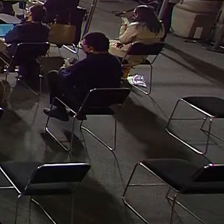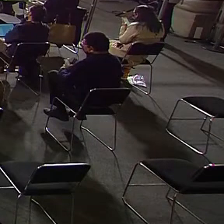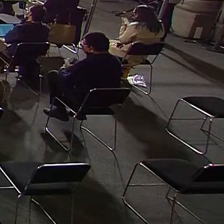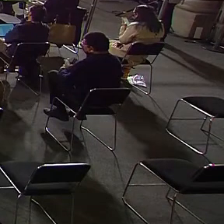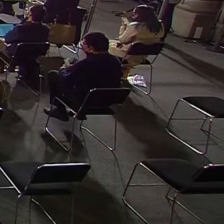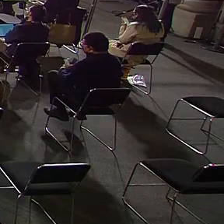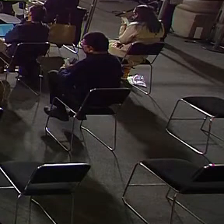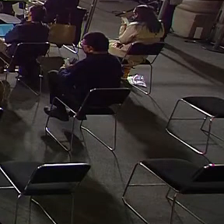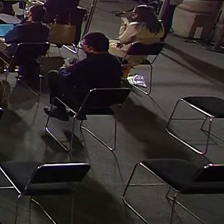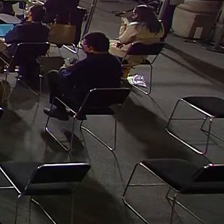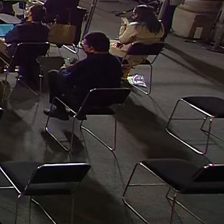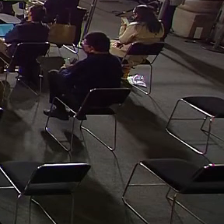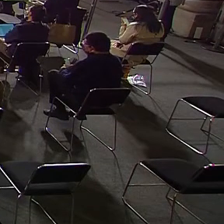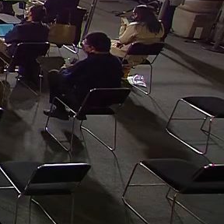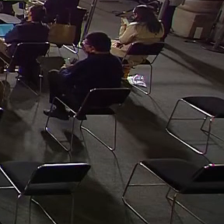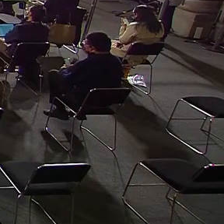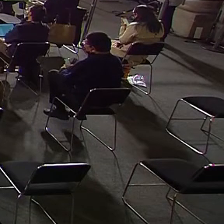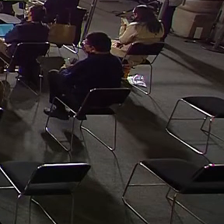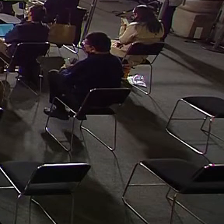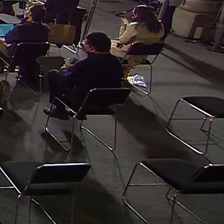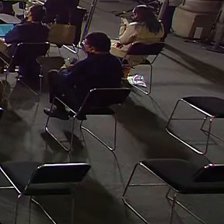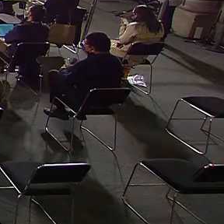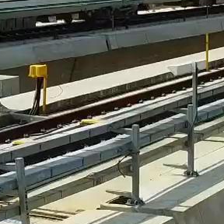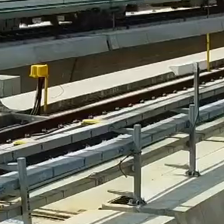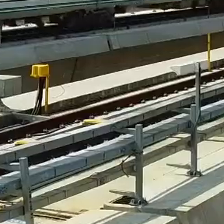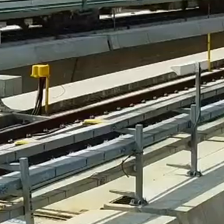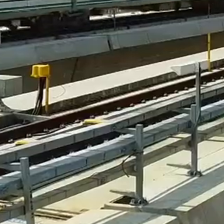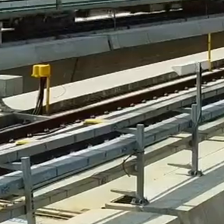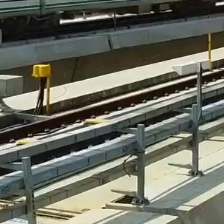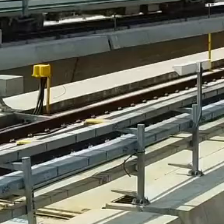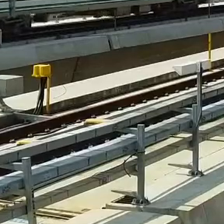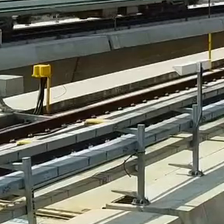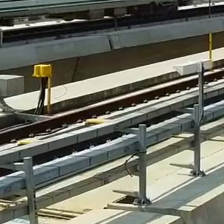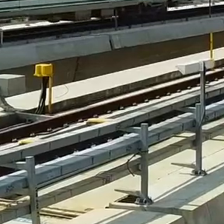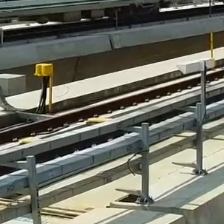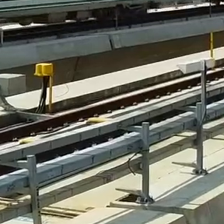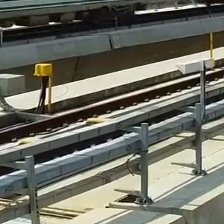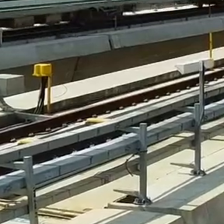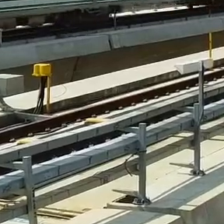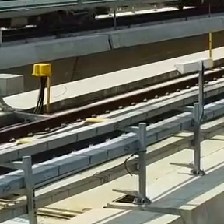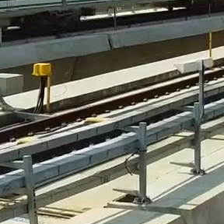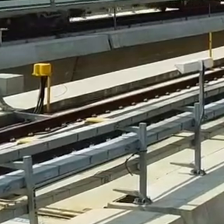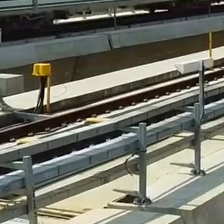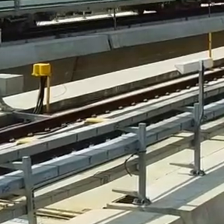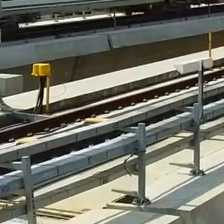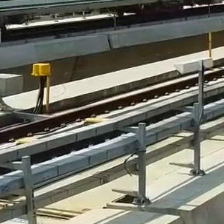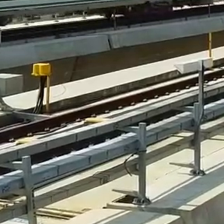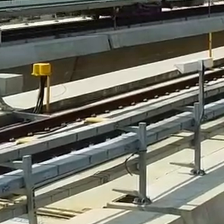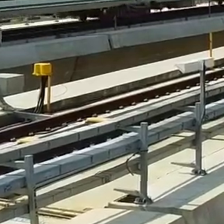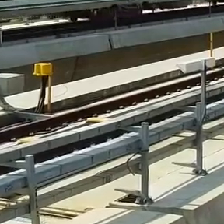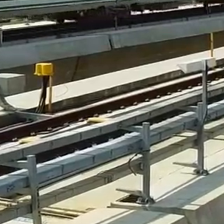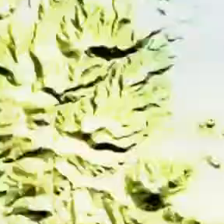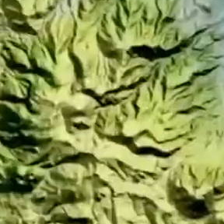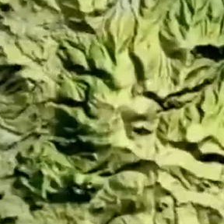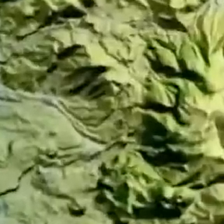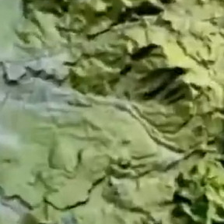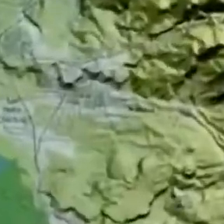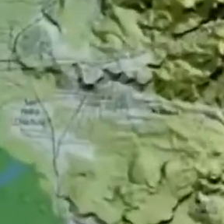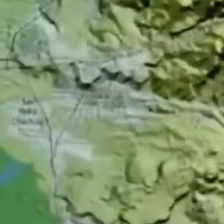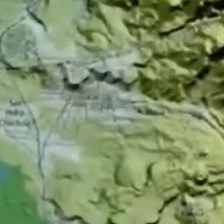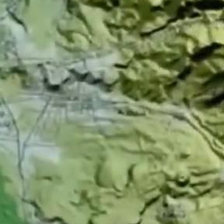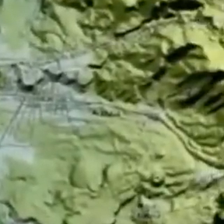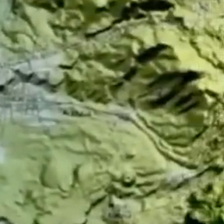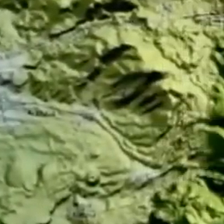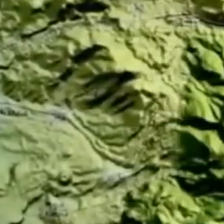Gobierno de México. Construcción del tren interurbano México-Toluca. Reporte semanal. Tramo